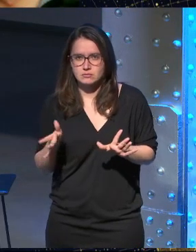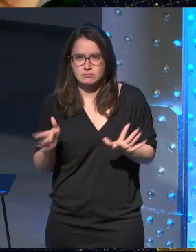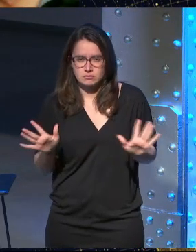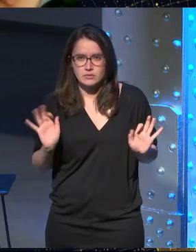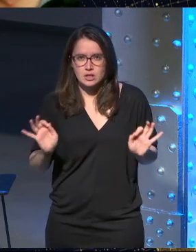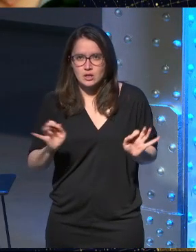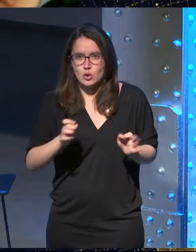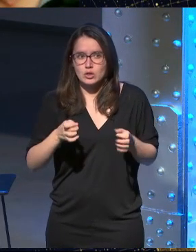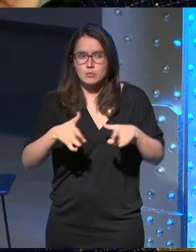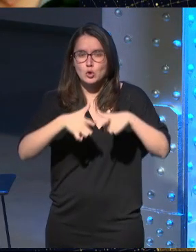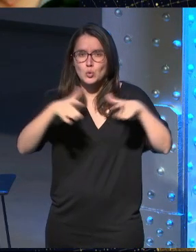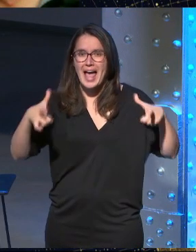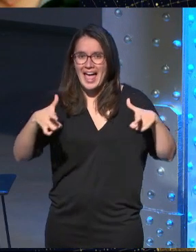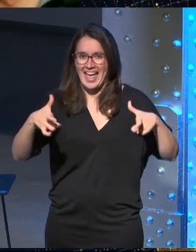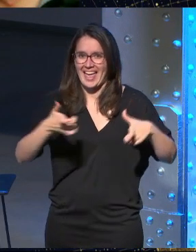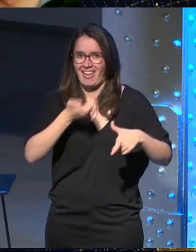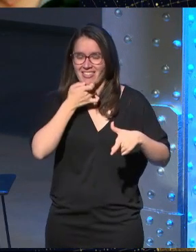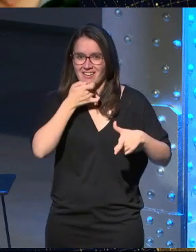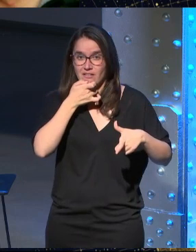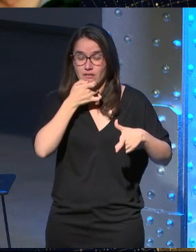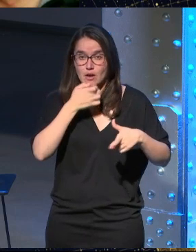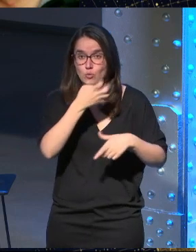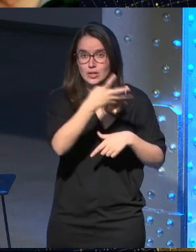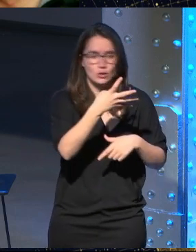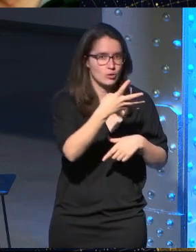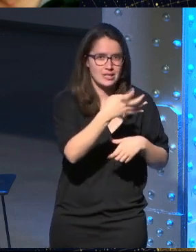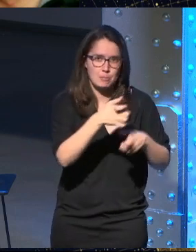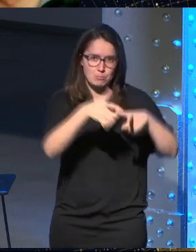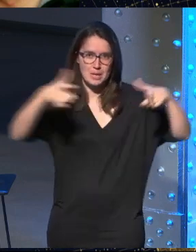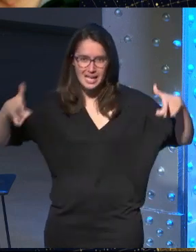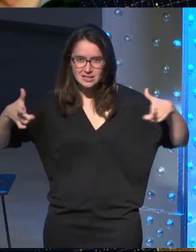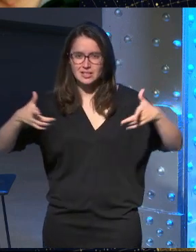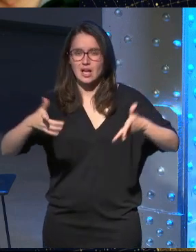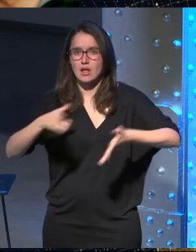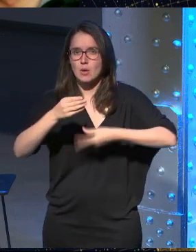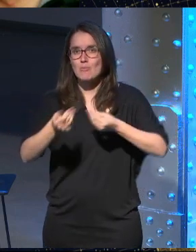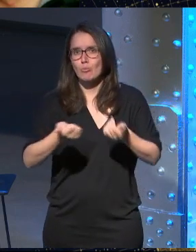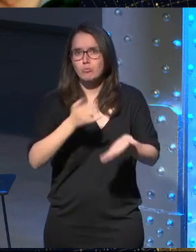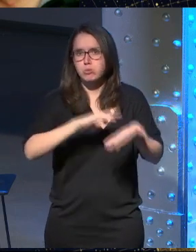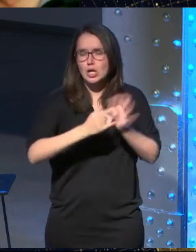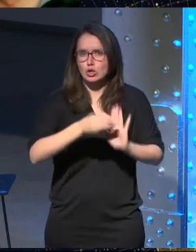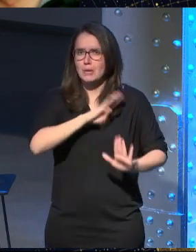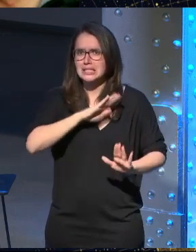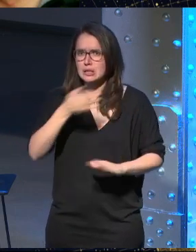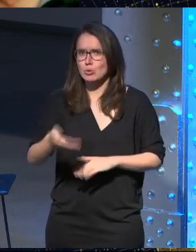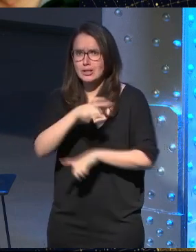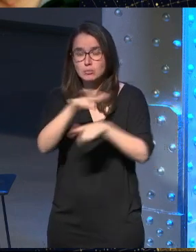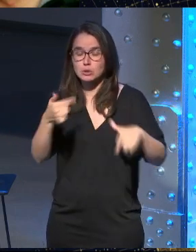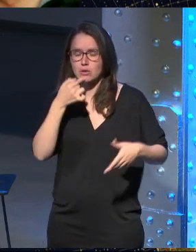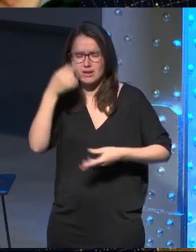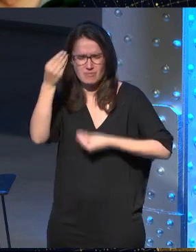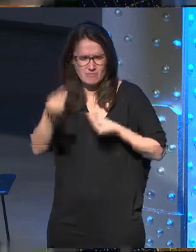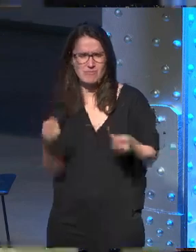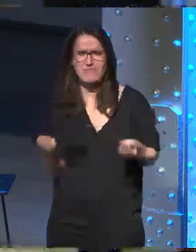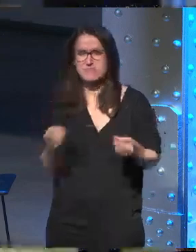sentido hacer una tarta con un faro y ya habíamos crecido ya no éramos cuatro éramos unos pocos más acabábamos de hacer algunos proyectos bastante relevantes y la gente empezaba a decir oye